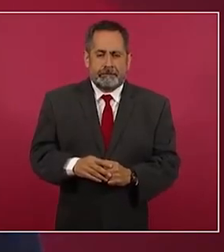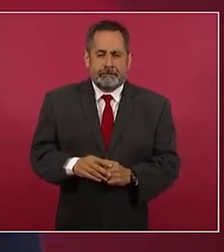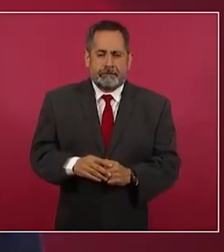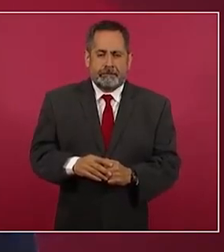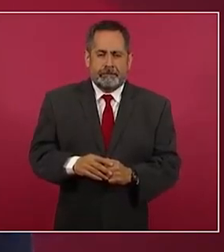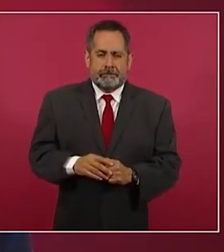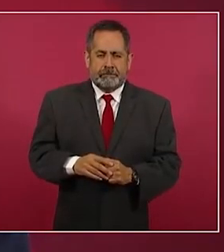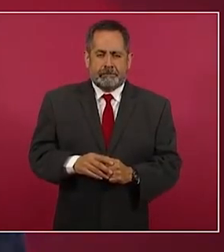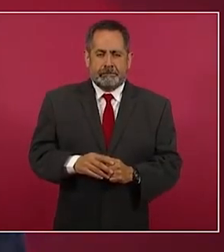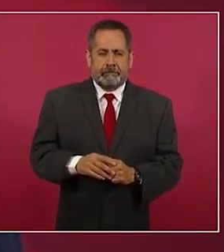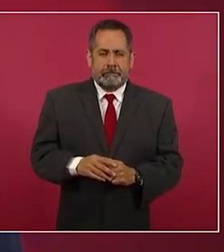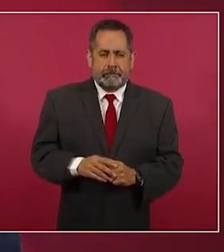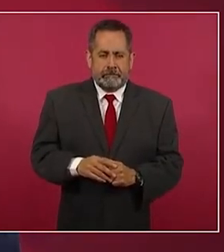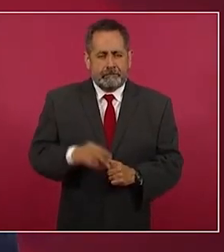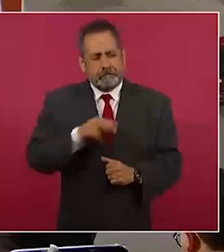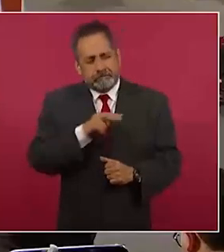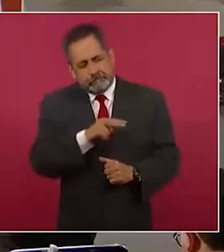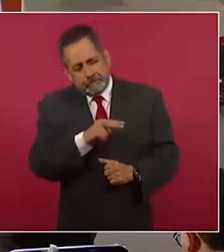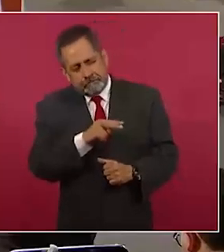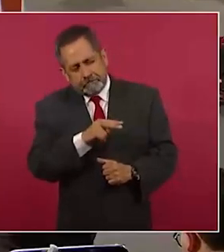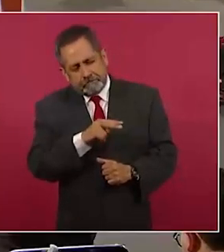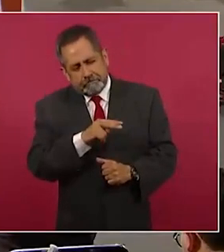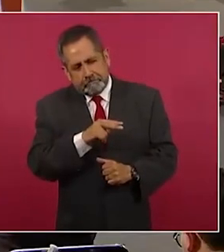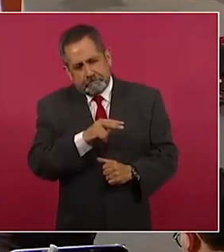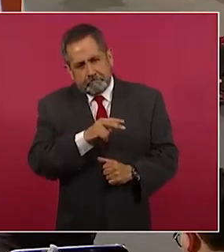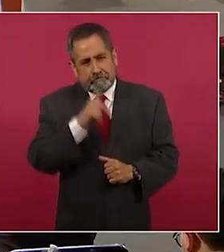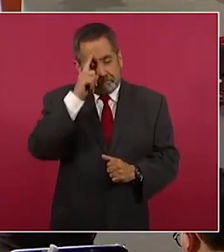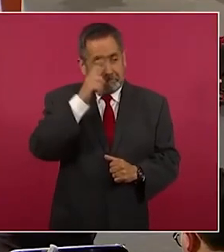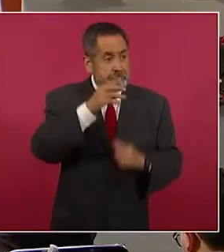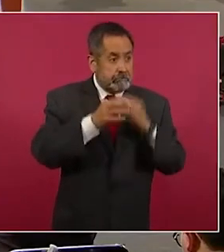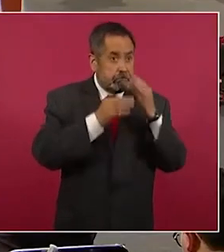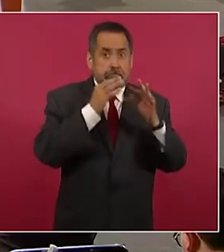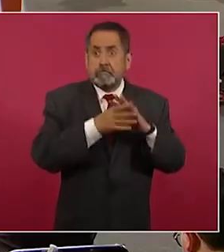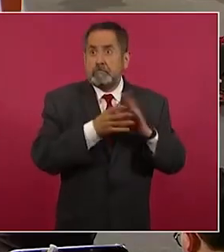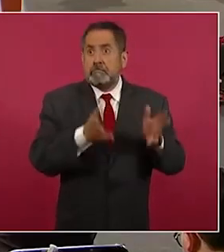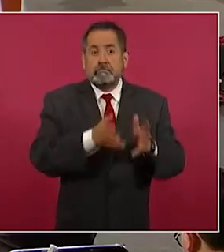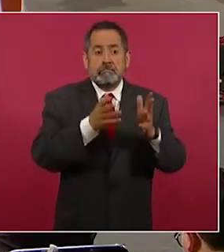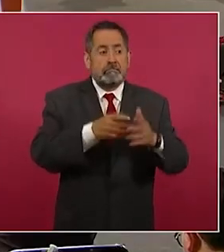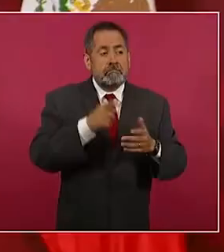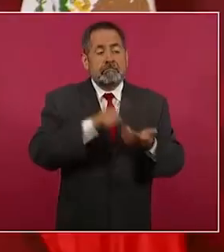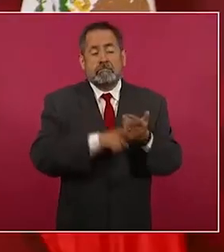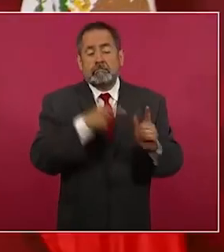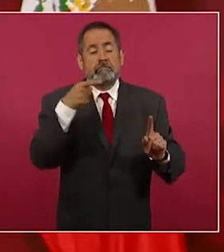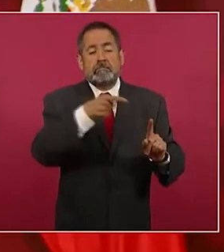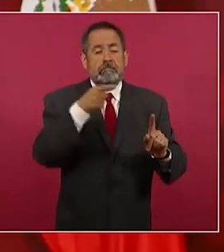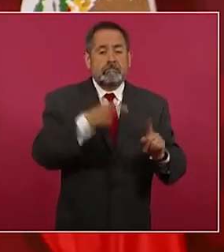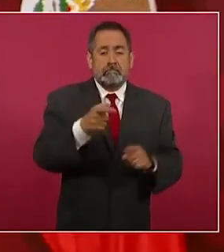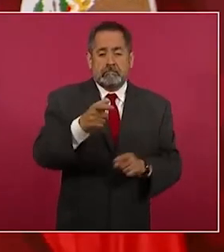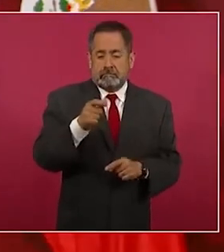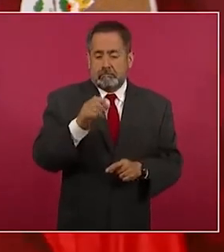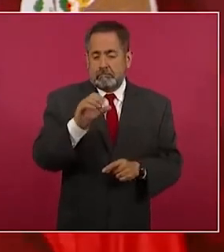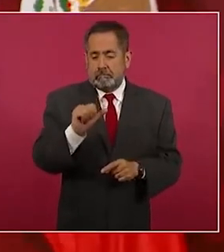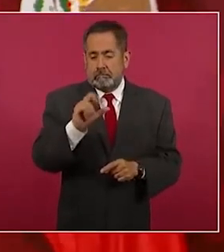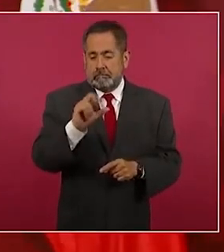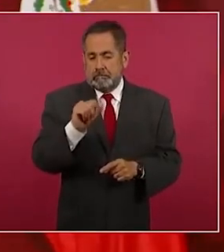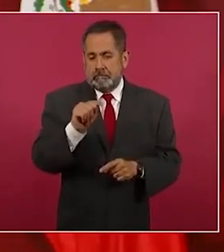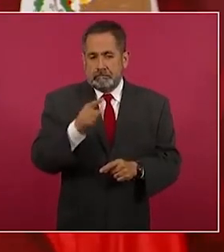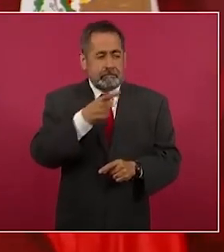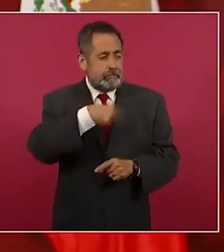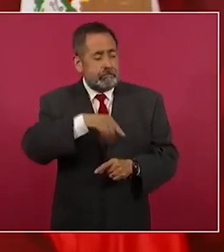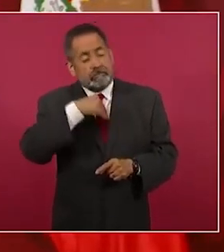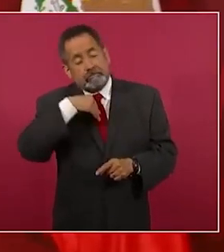los veo muy promovidos por Xcaret. Piensan los de Xcaret,